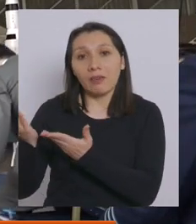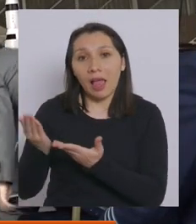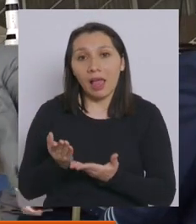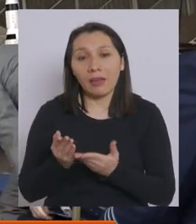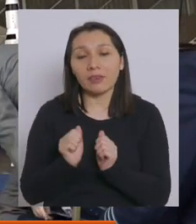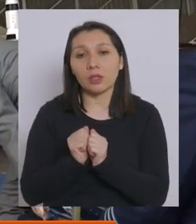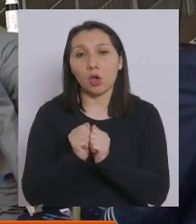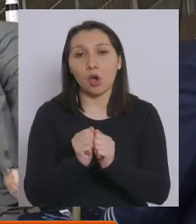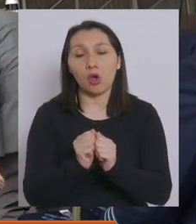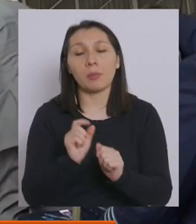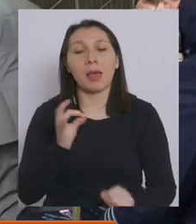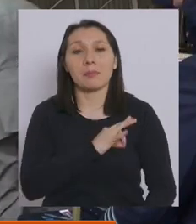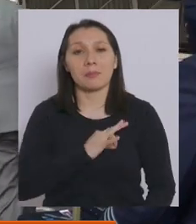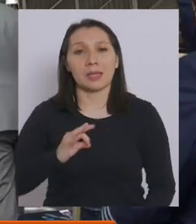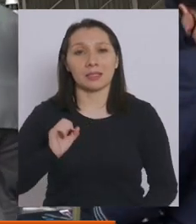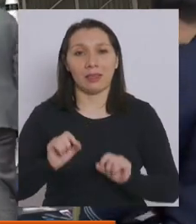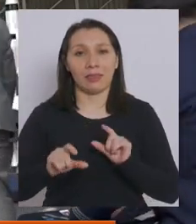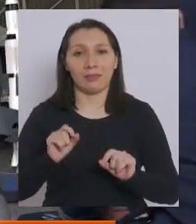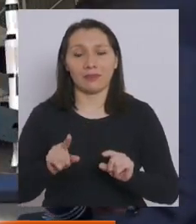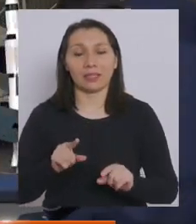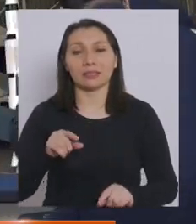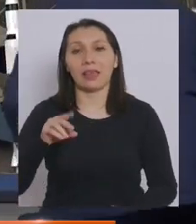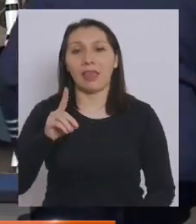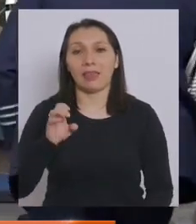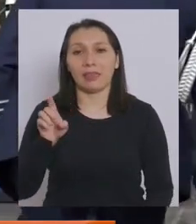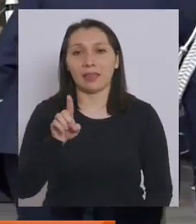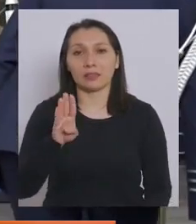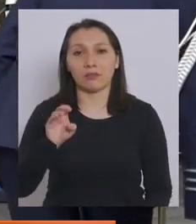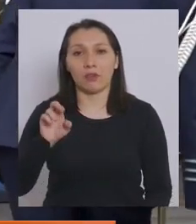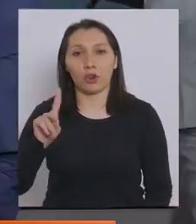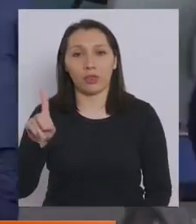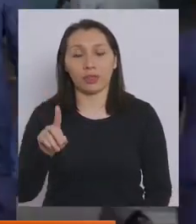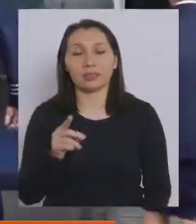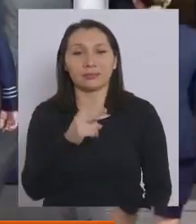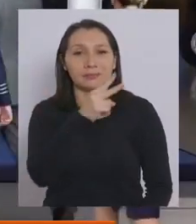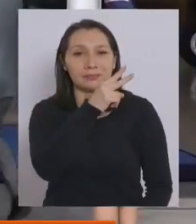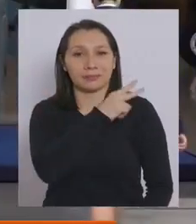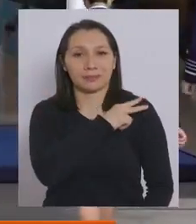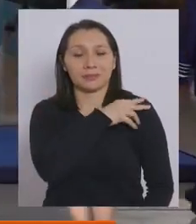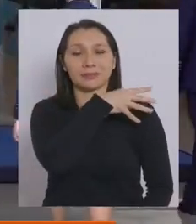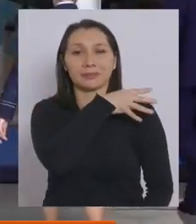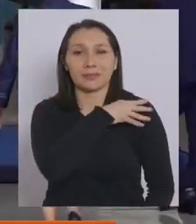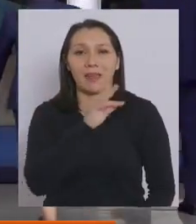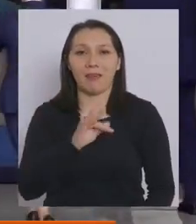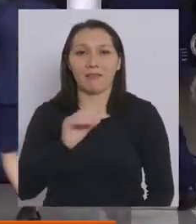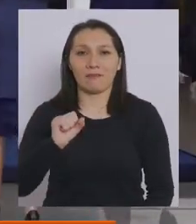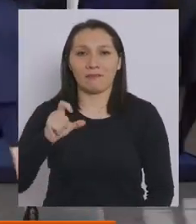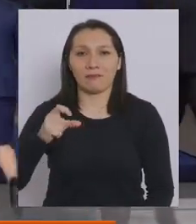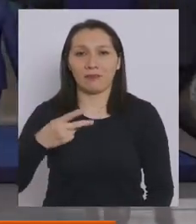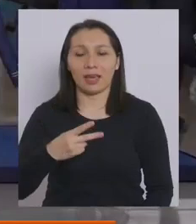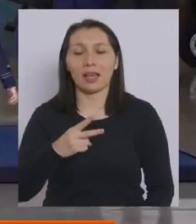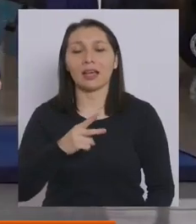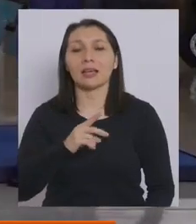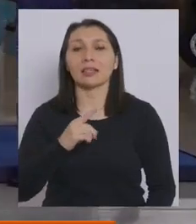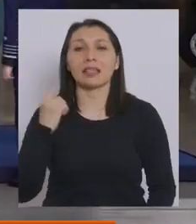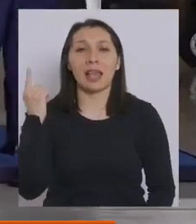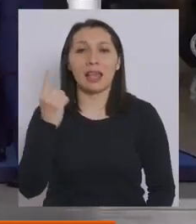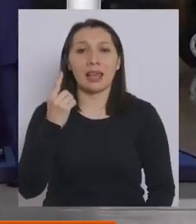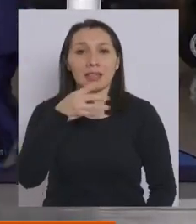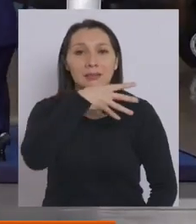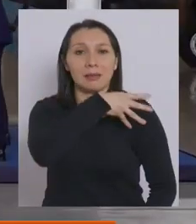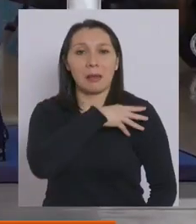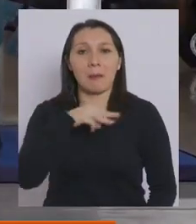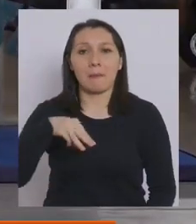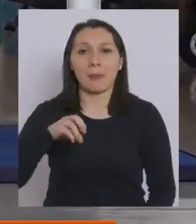acompañarlo al Ministro de Defensa Nacional, señor Mario Desbordes, al Comandante en Jefe de la Fuerza Aérea de Chile, General del Aire, Arturo Merino